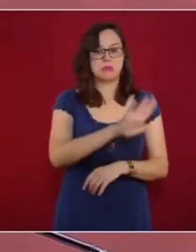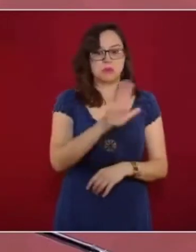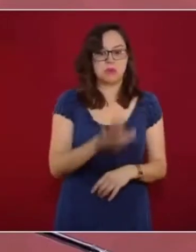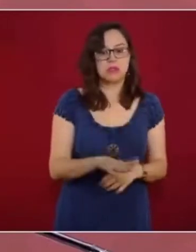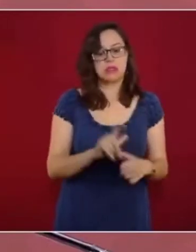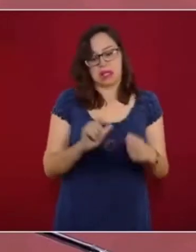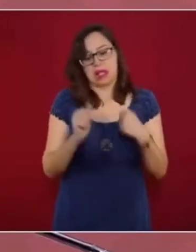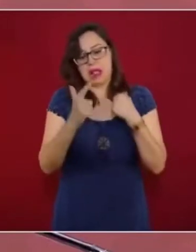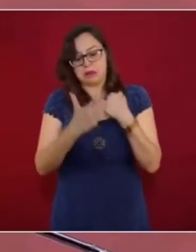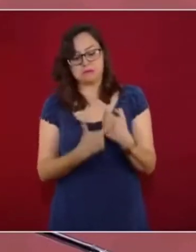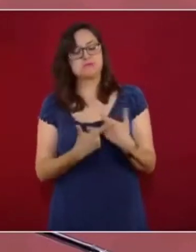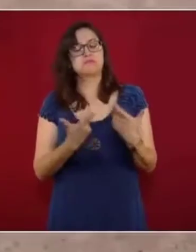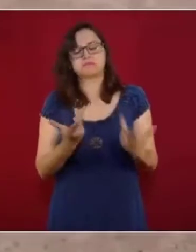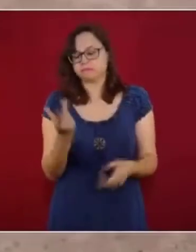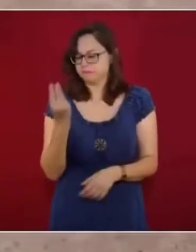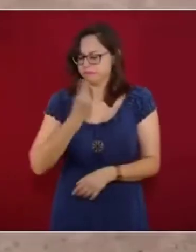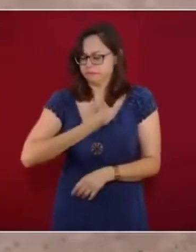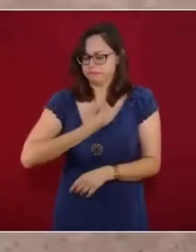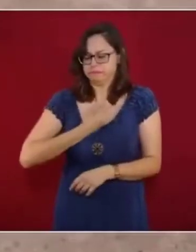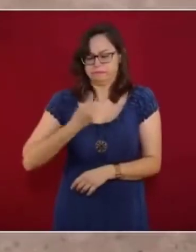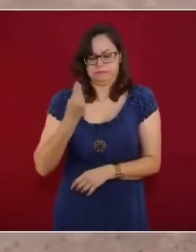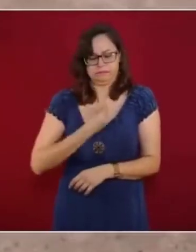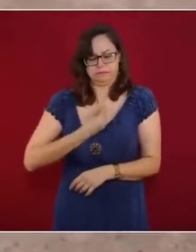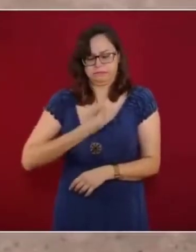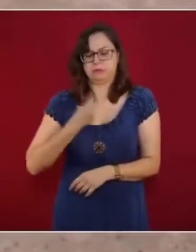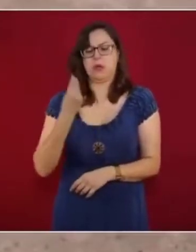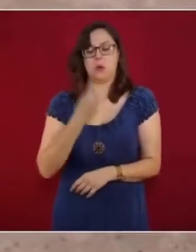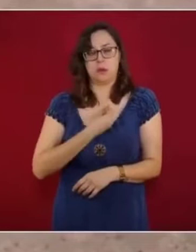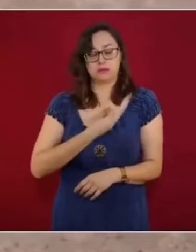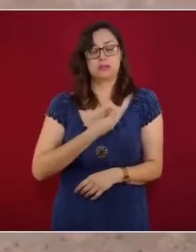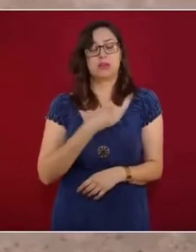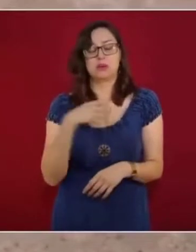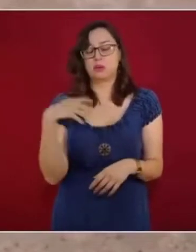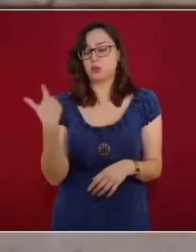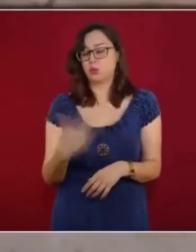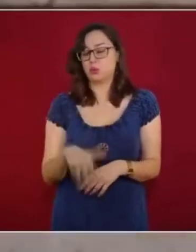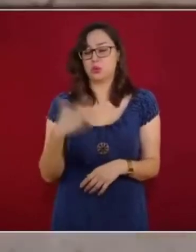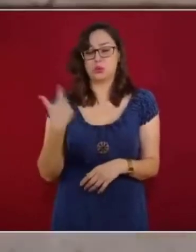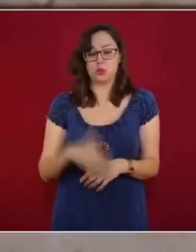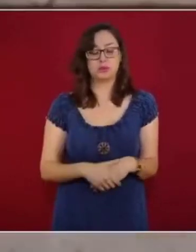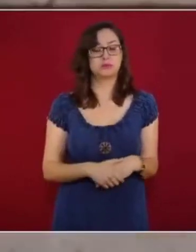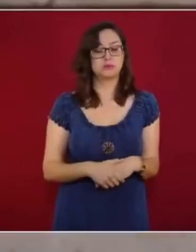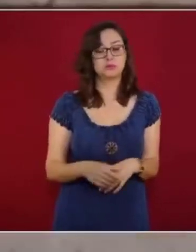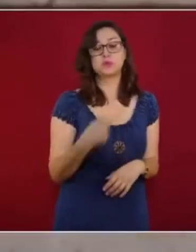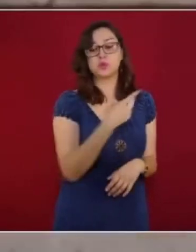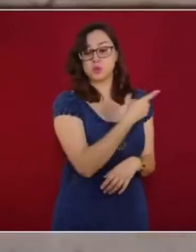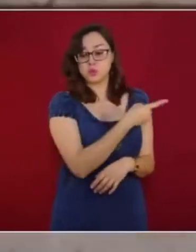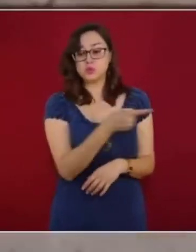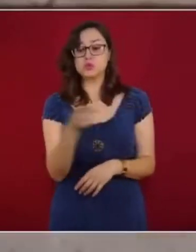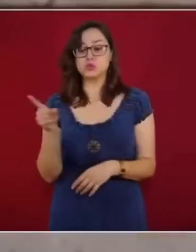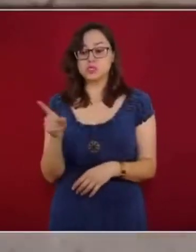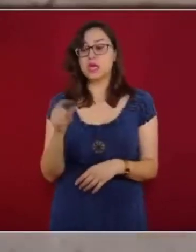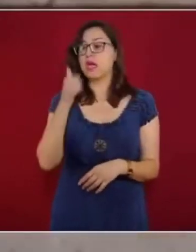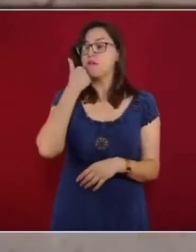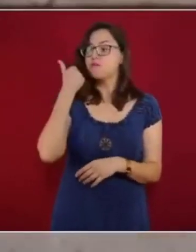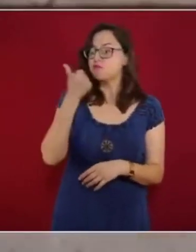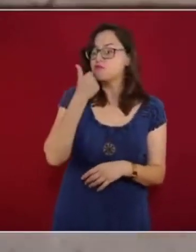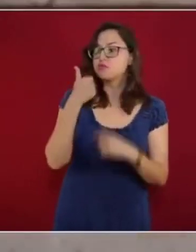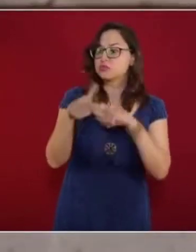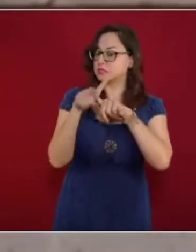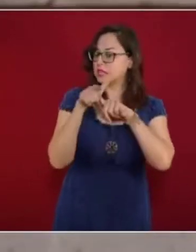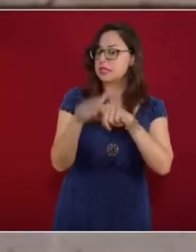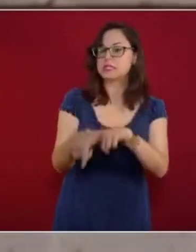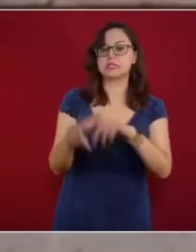compañero maestro también falleció en este proceso, como hubo varios casos. Ustedes, sin embargo, acompañaron a sus alumnos y a sus